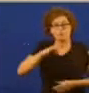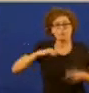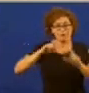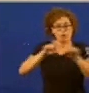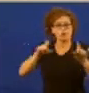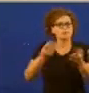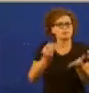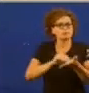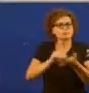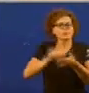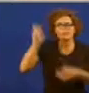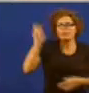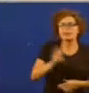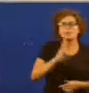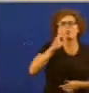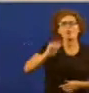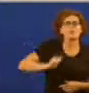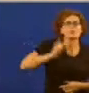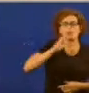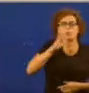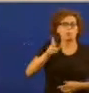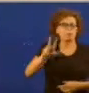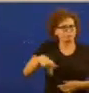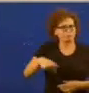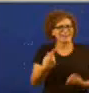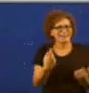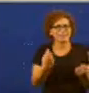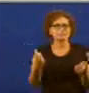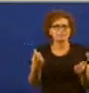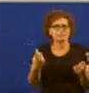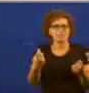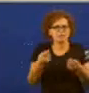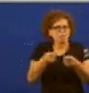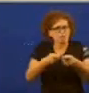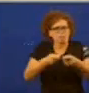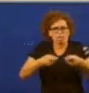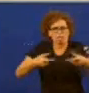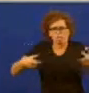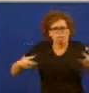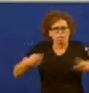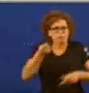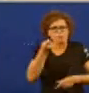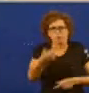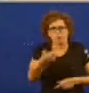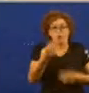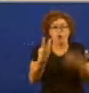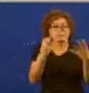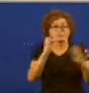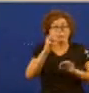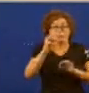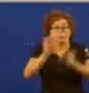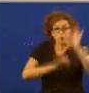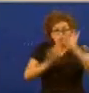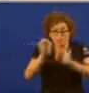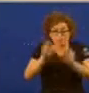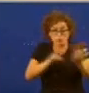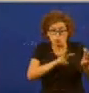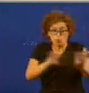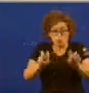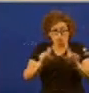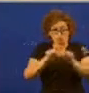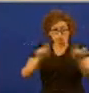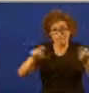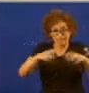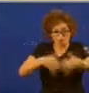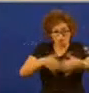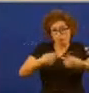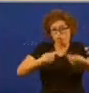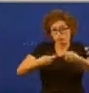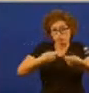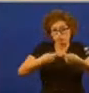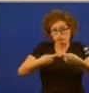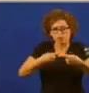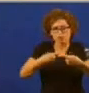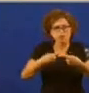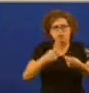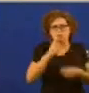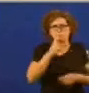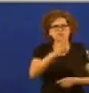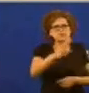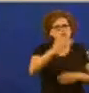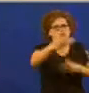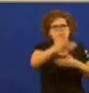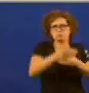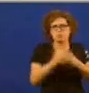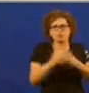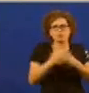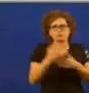vida e tamén a vida dos fillos e a vida das fillas dos nosos fillos porque non é democrático e que o goberno de Rajoy non